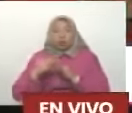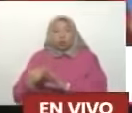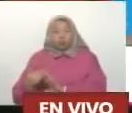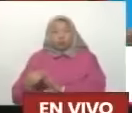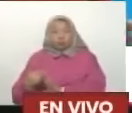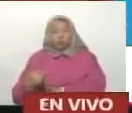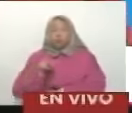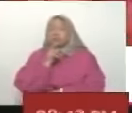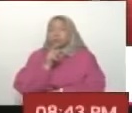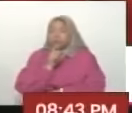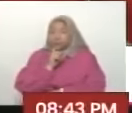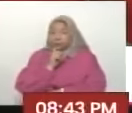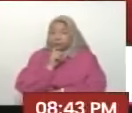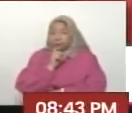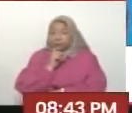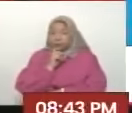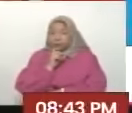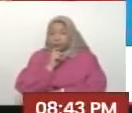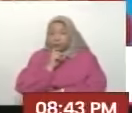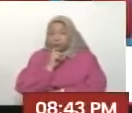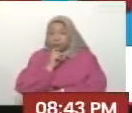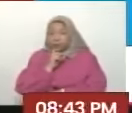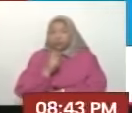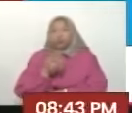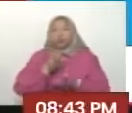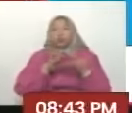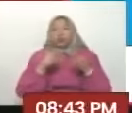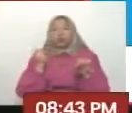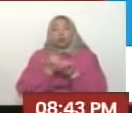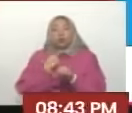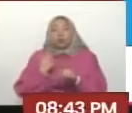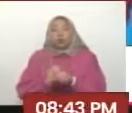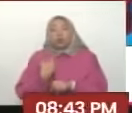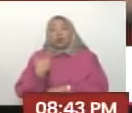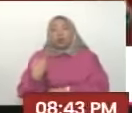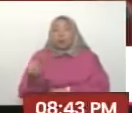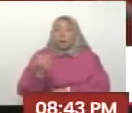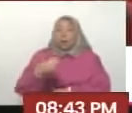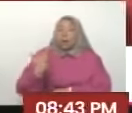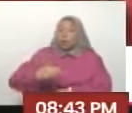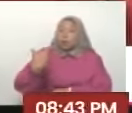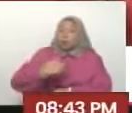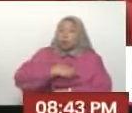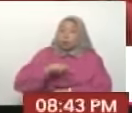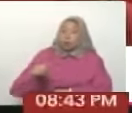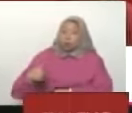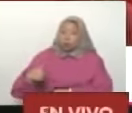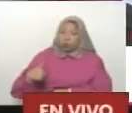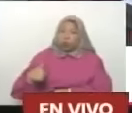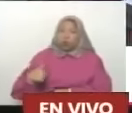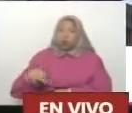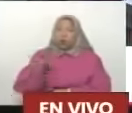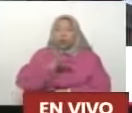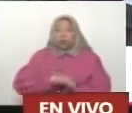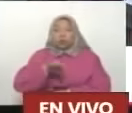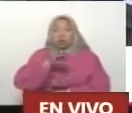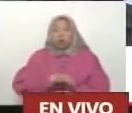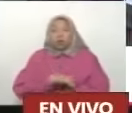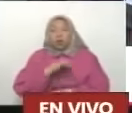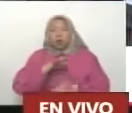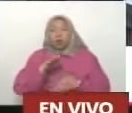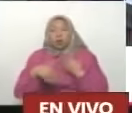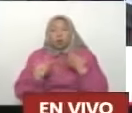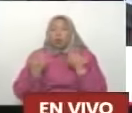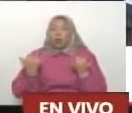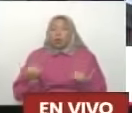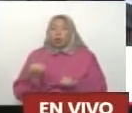Eso fue lo más difícil. Los consejos comunales iban tres veces más adelante de lo que nosotros como instituciones íbamos en la burocracia.